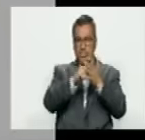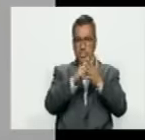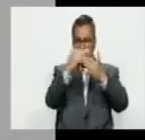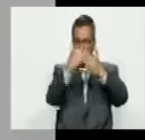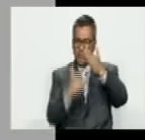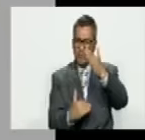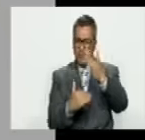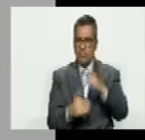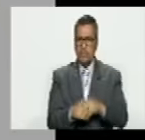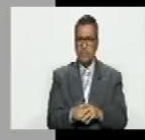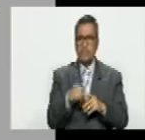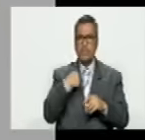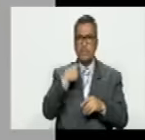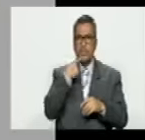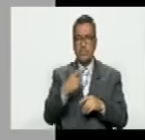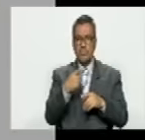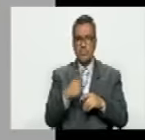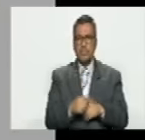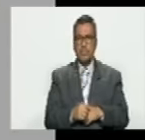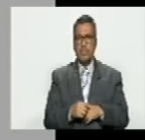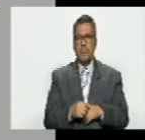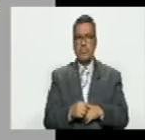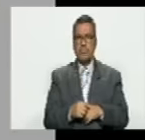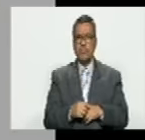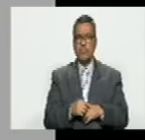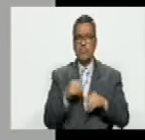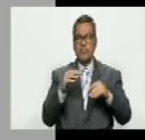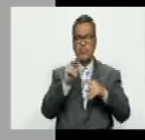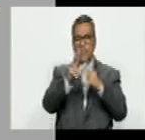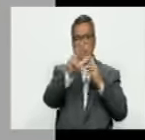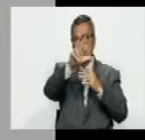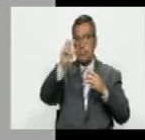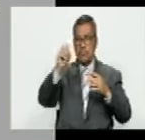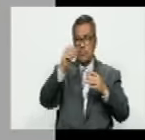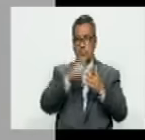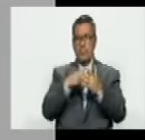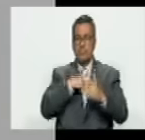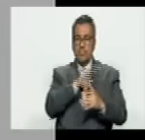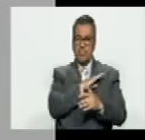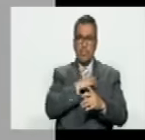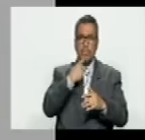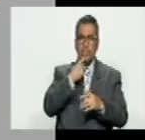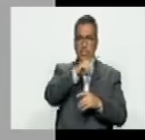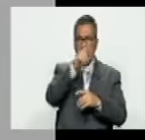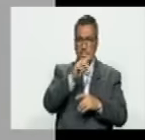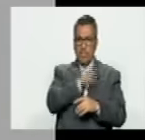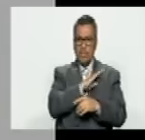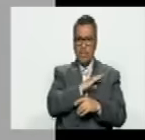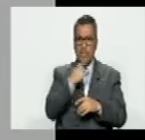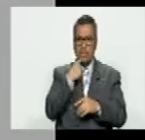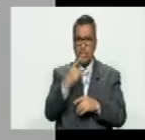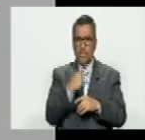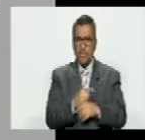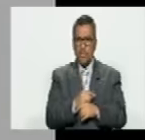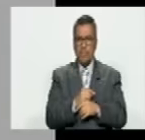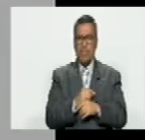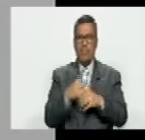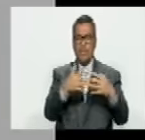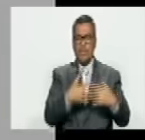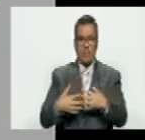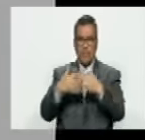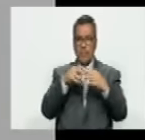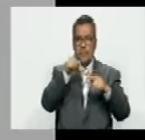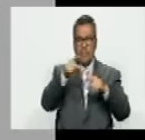debajo lo que están diciendo este año 30 puntos porque mi encuestadora y hasta el nombre de la encuestadora hay una encuesta norteamericana una encuesta